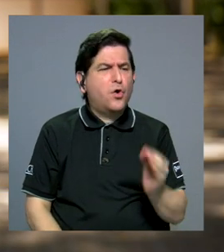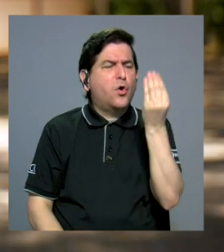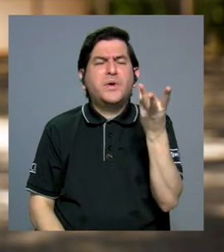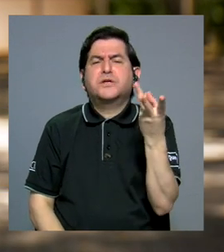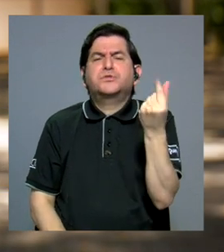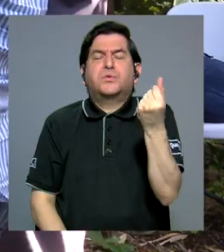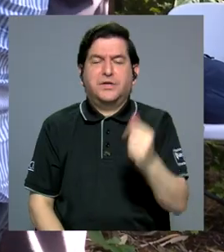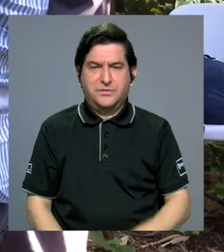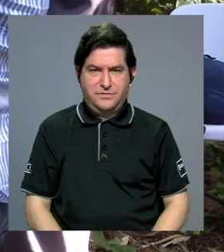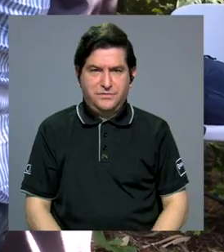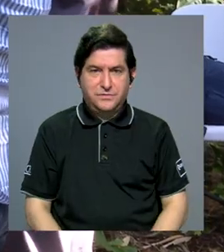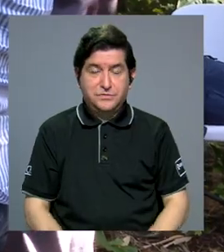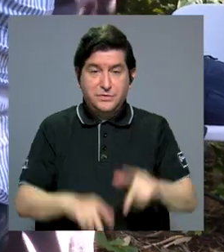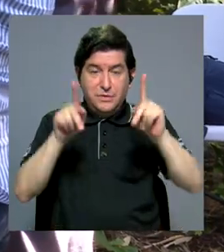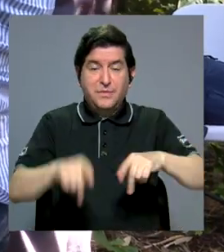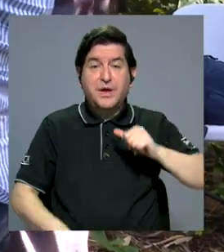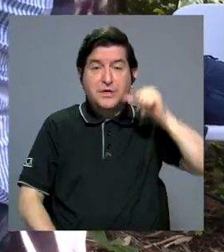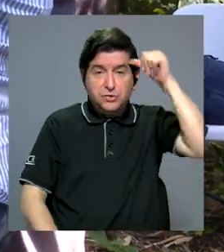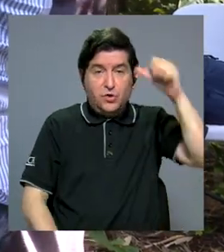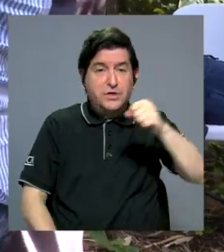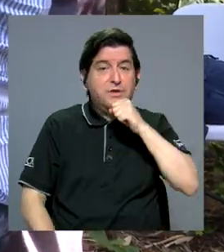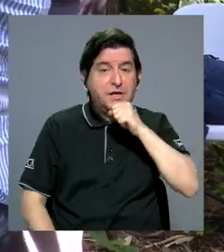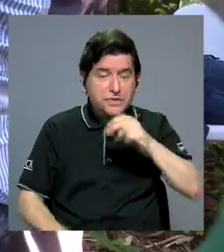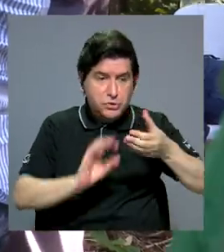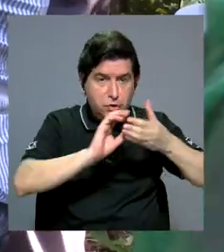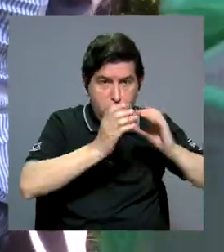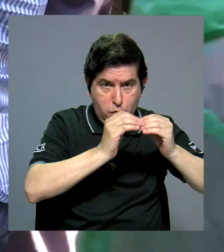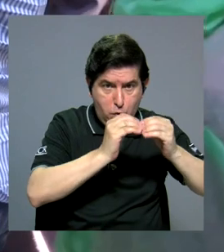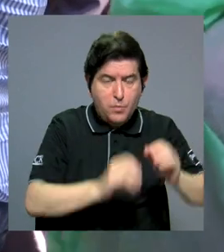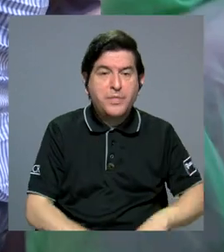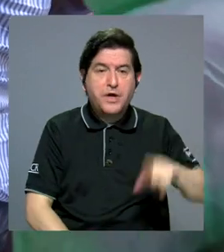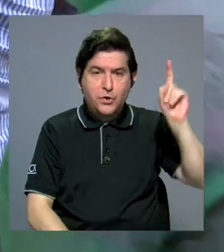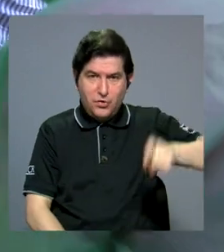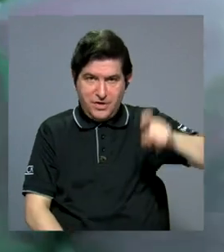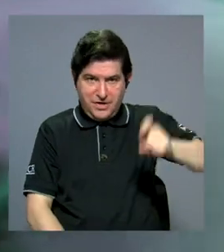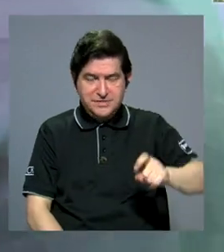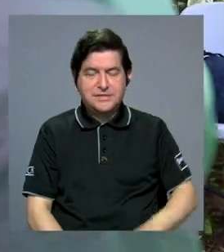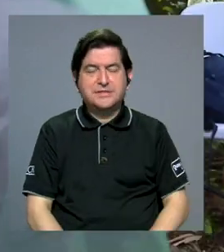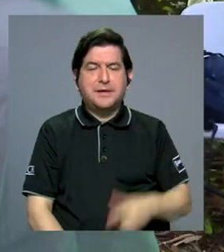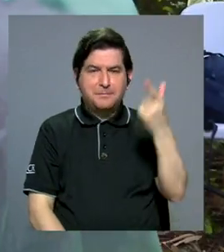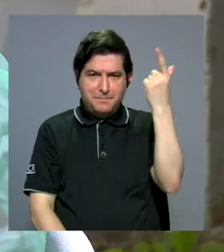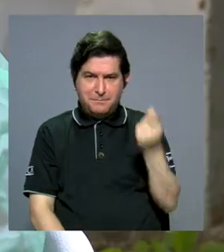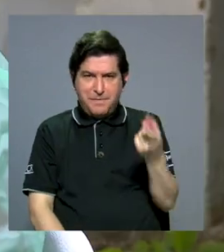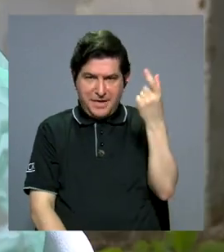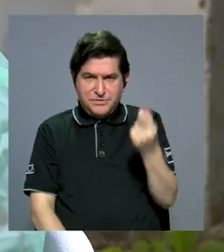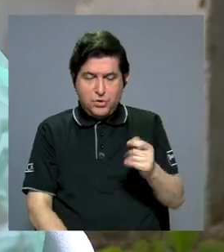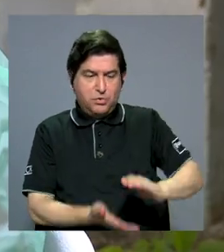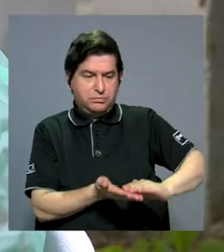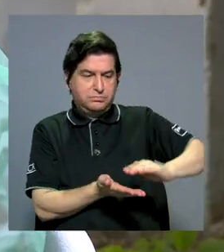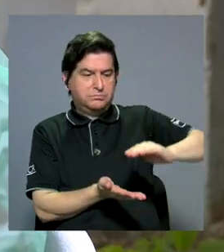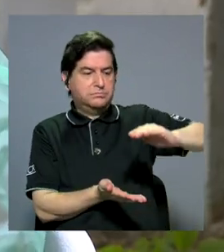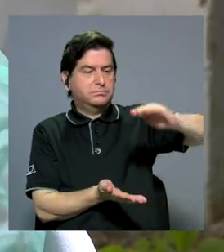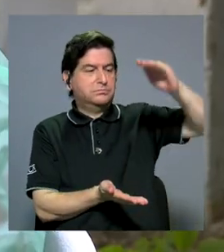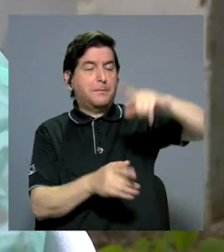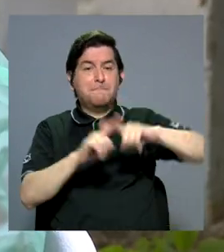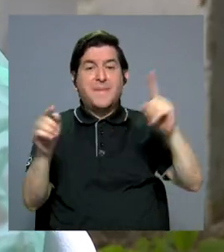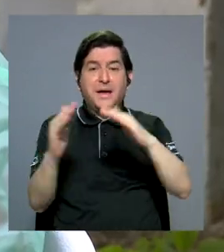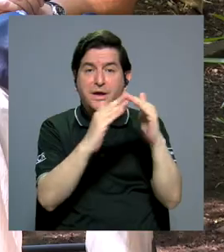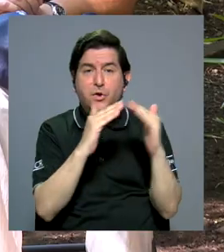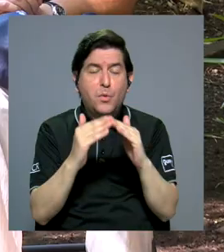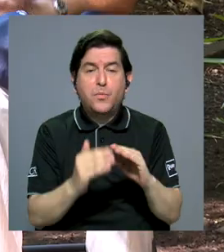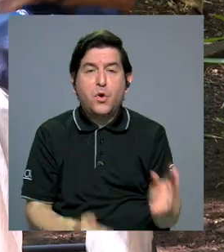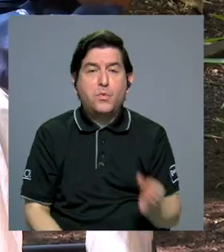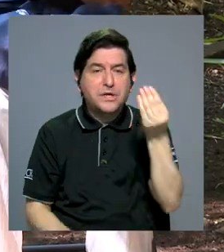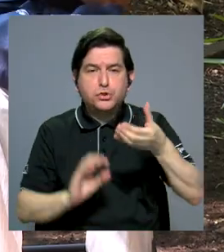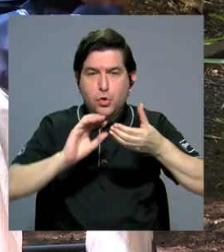la cantidad de personas adultas mayores, que son las que requieren o demandan las pensiones, va creciendo, pero la población